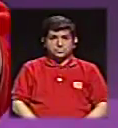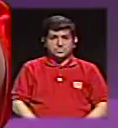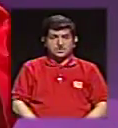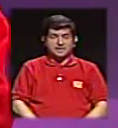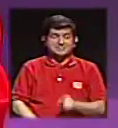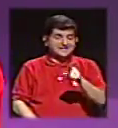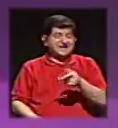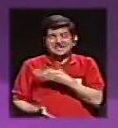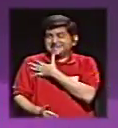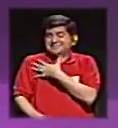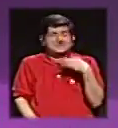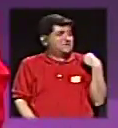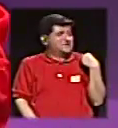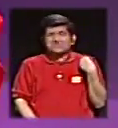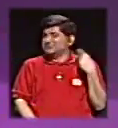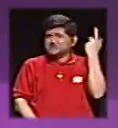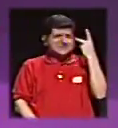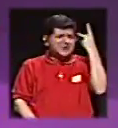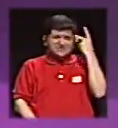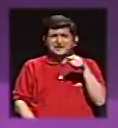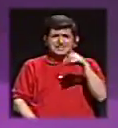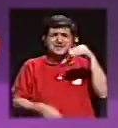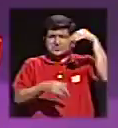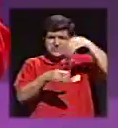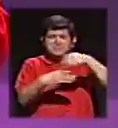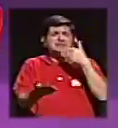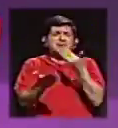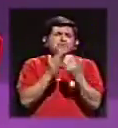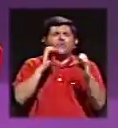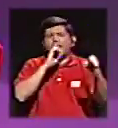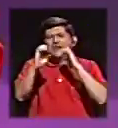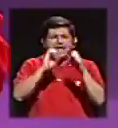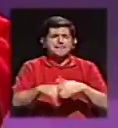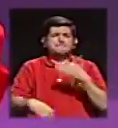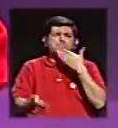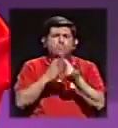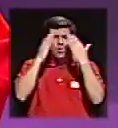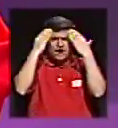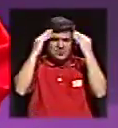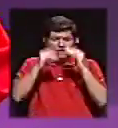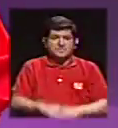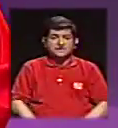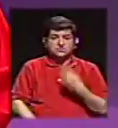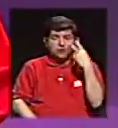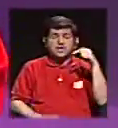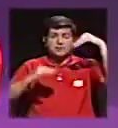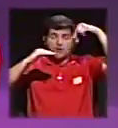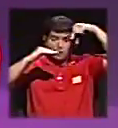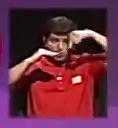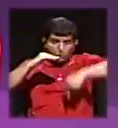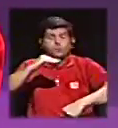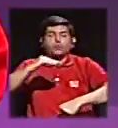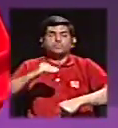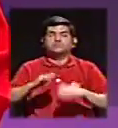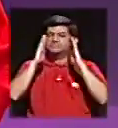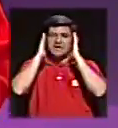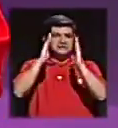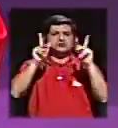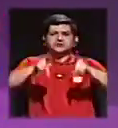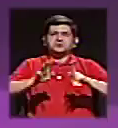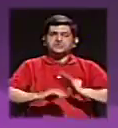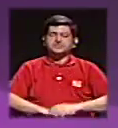es alérgica al tema político. Usted puede meter una buena entrevista una buena información y usted ve el rating que hace así y baja.